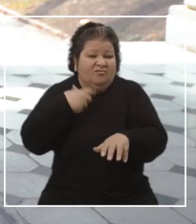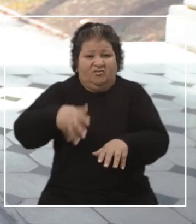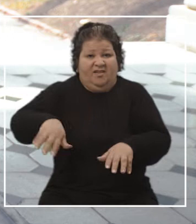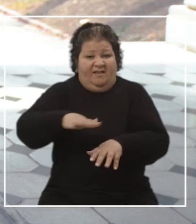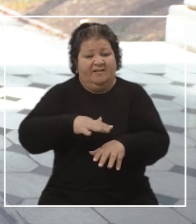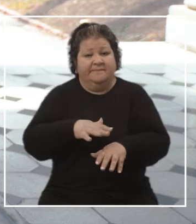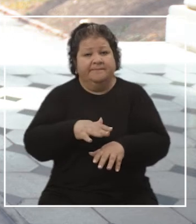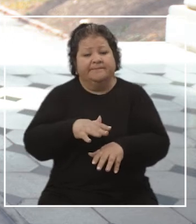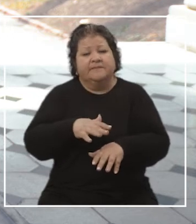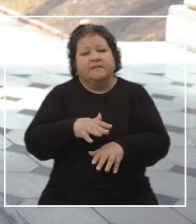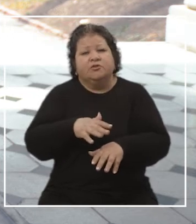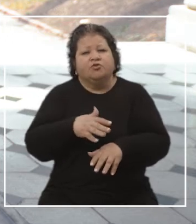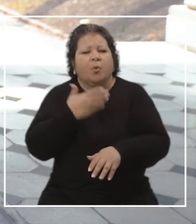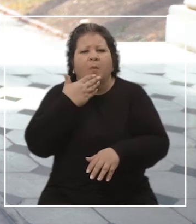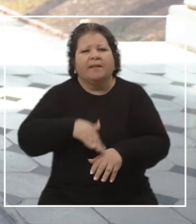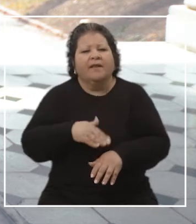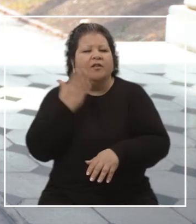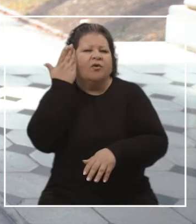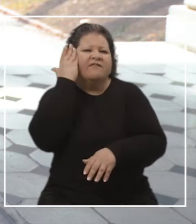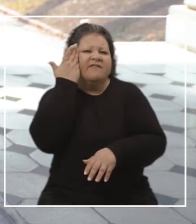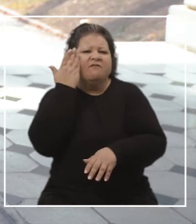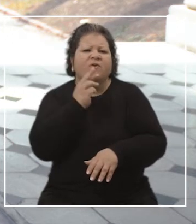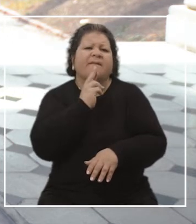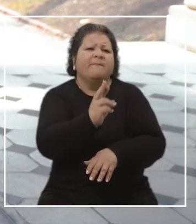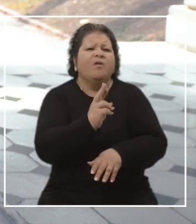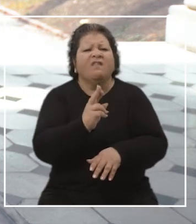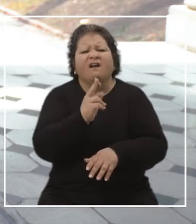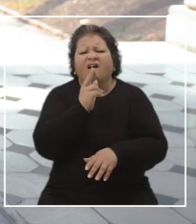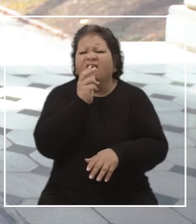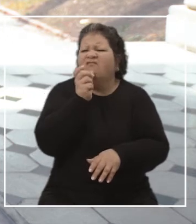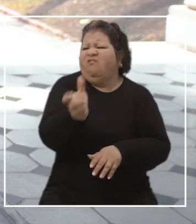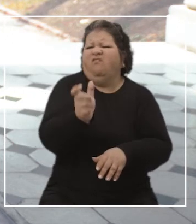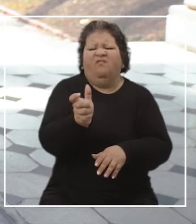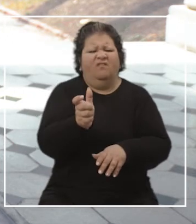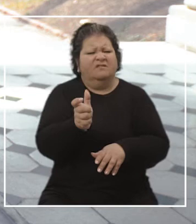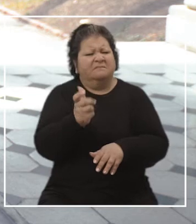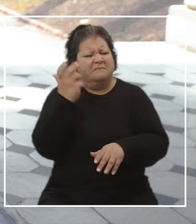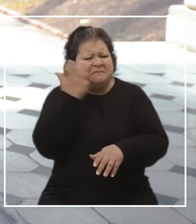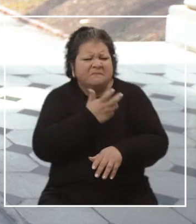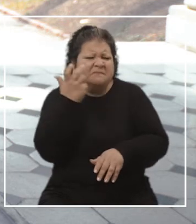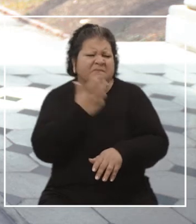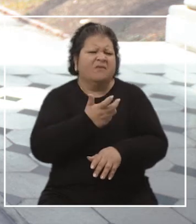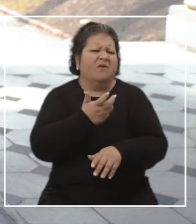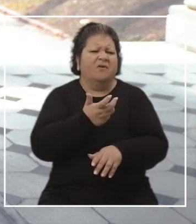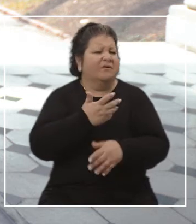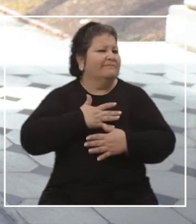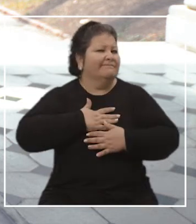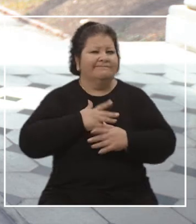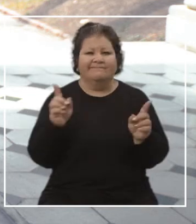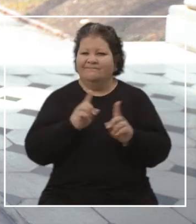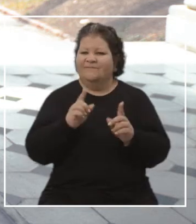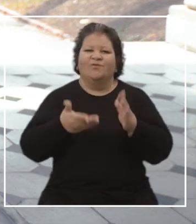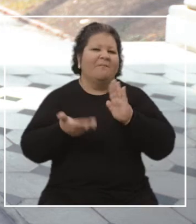no entiendo que contesten en Facebook groserías, no está con mi